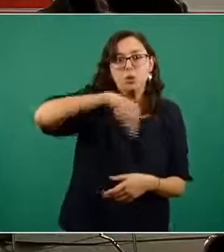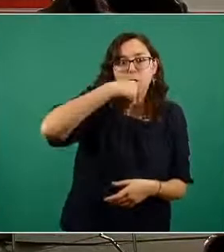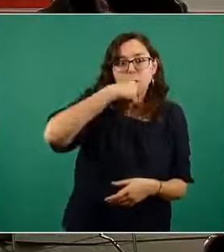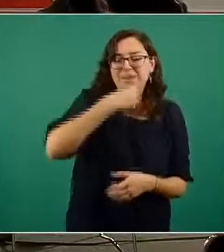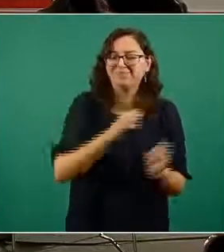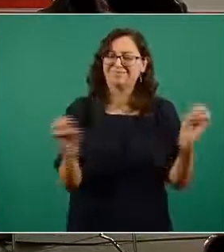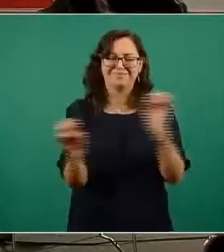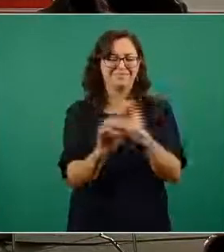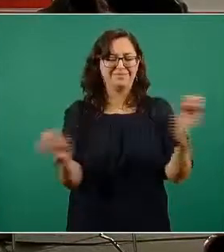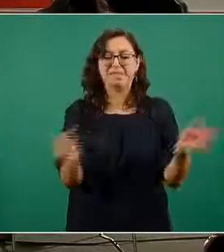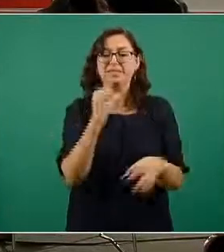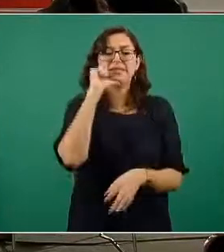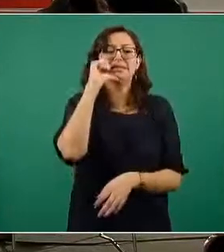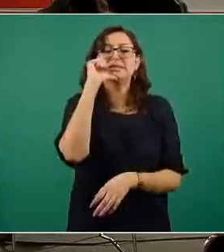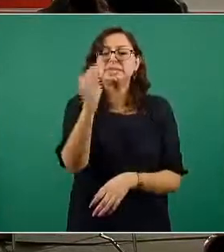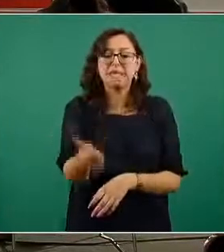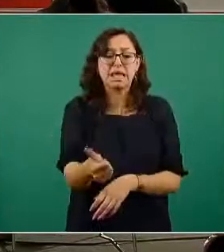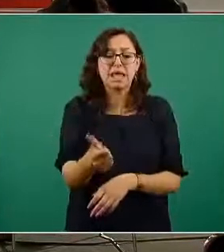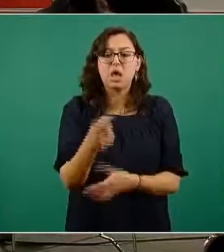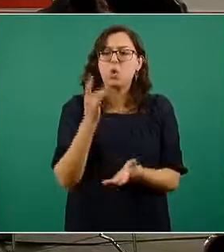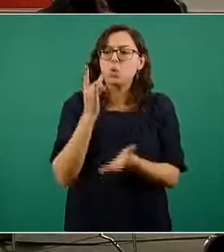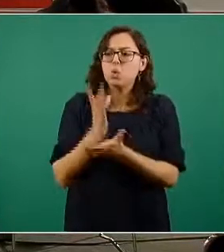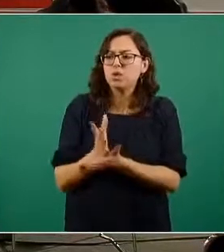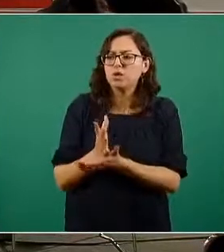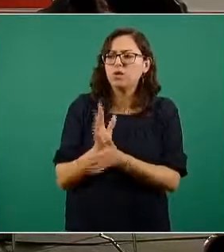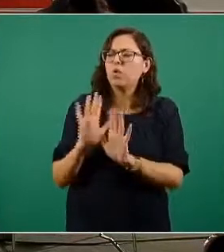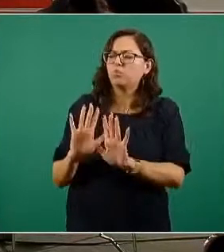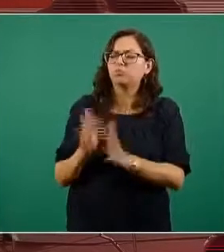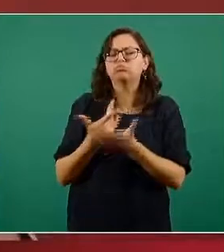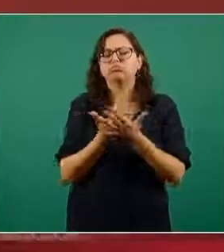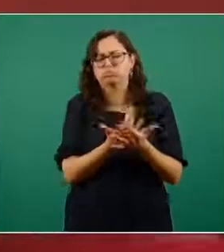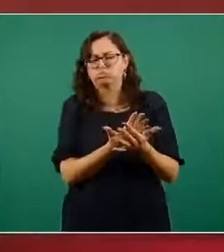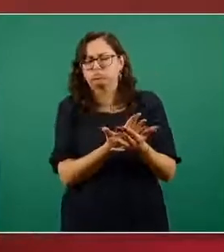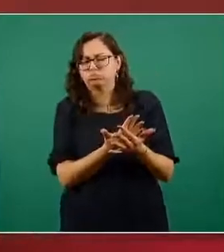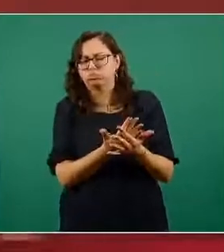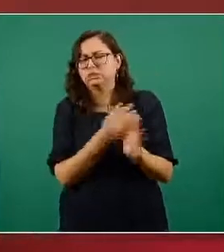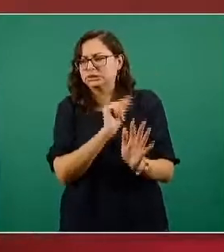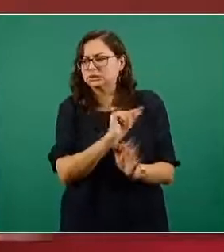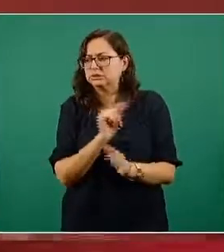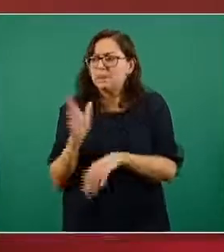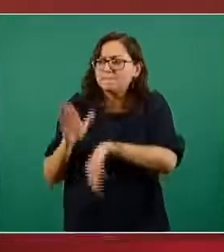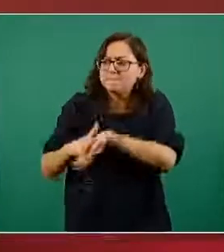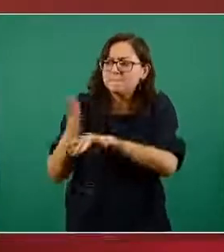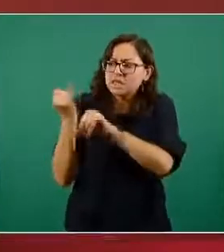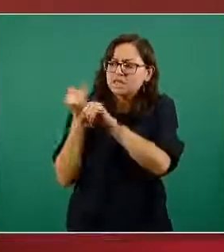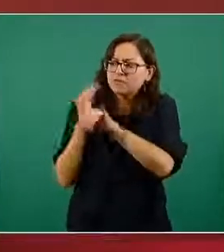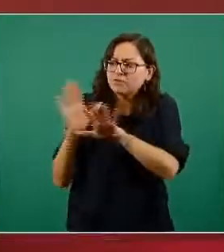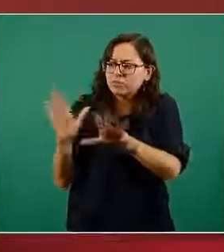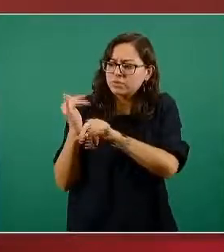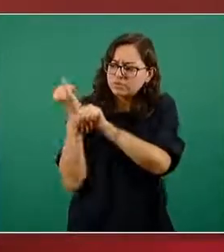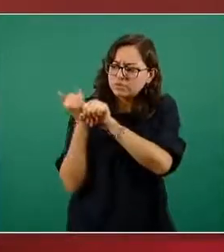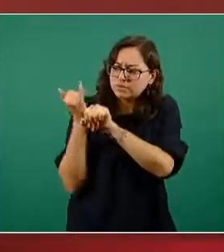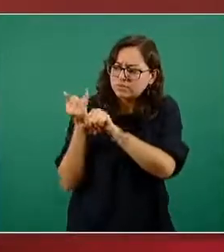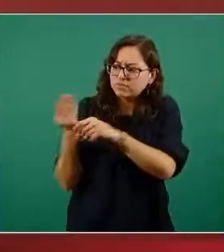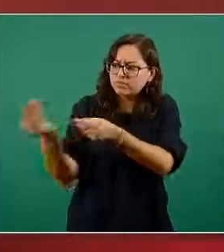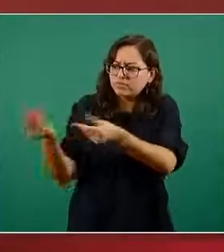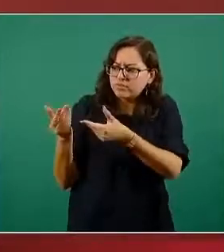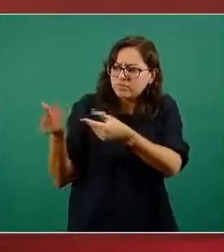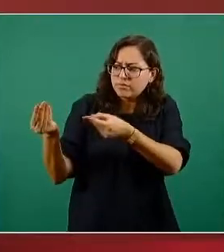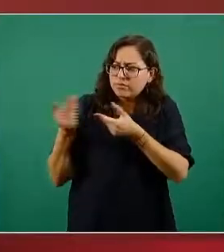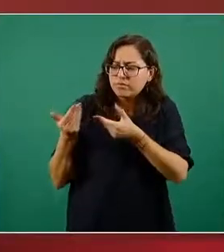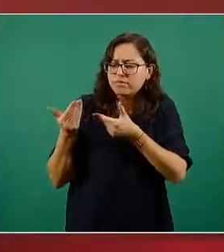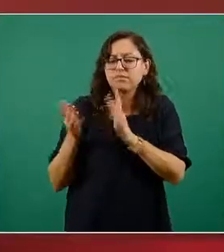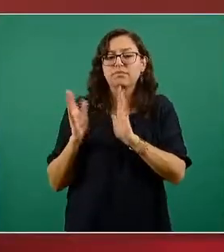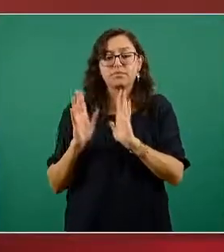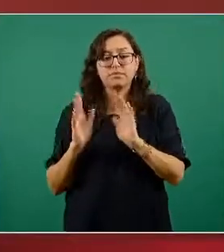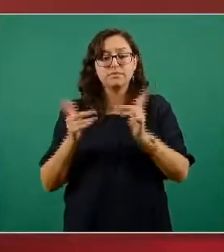seguridad es simplemente esperar a que existan más datos del propio ensayo clínico que continúe activo